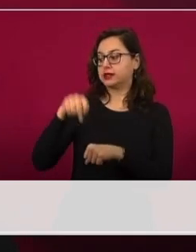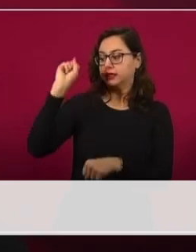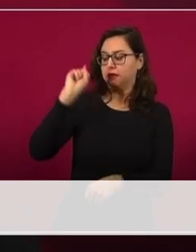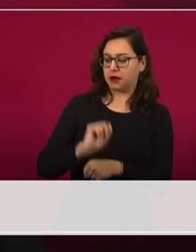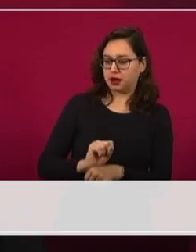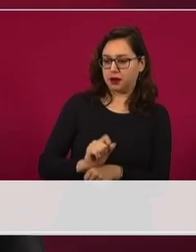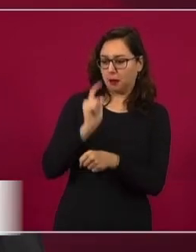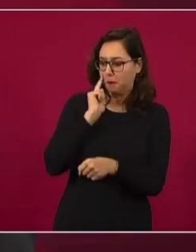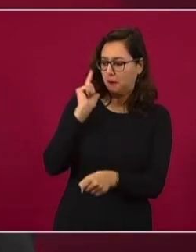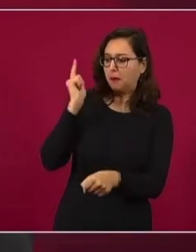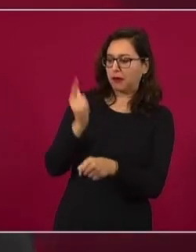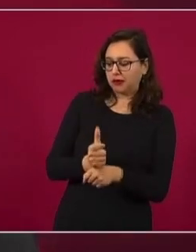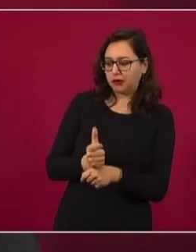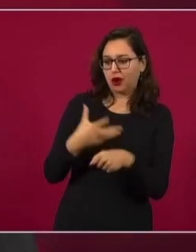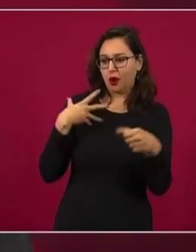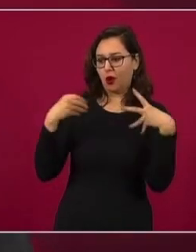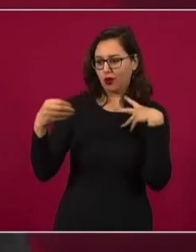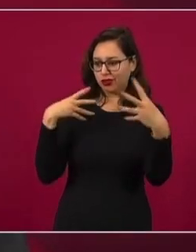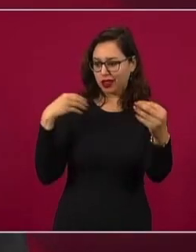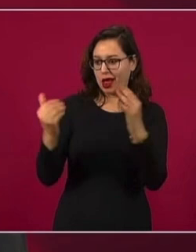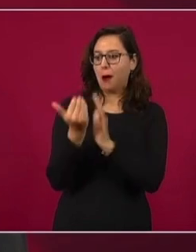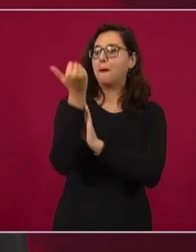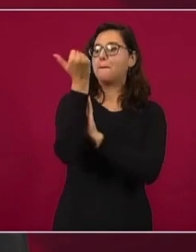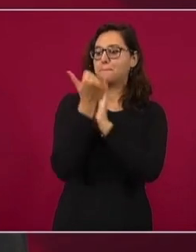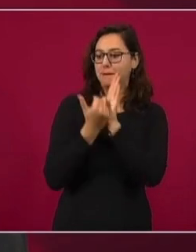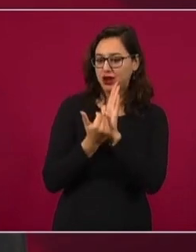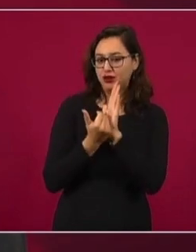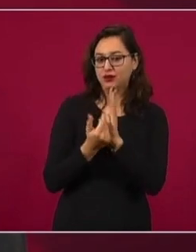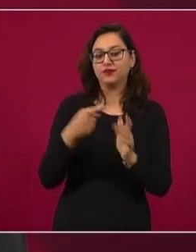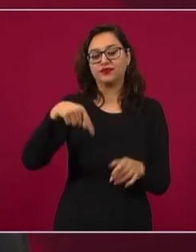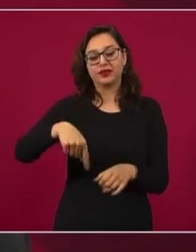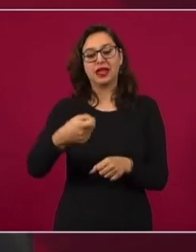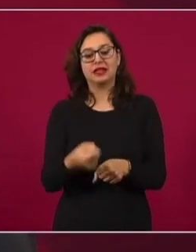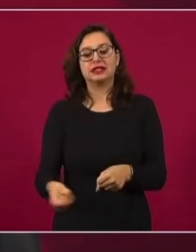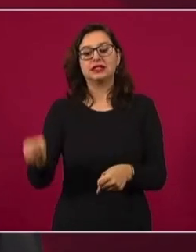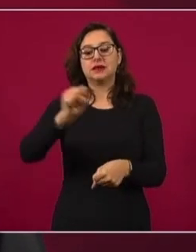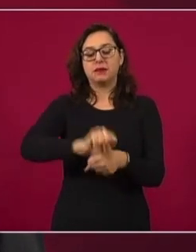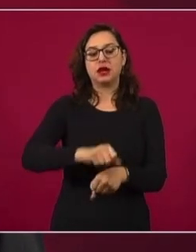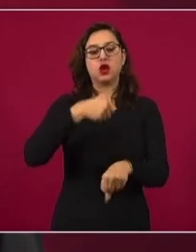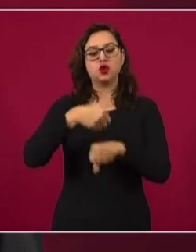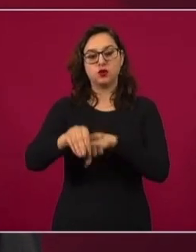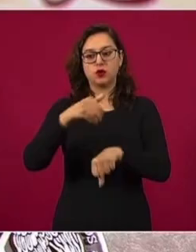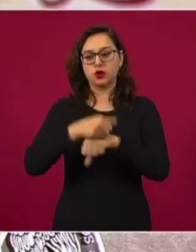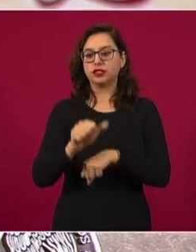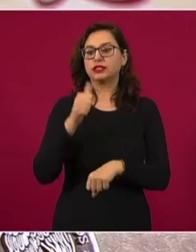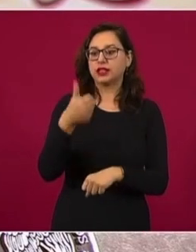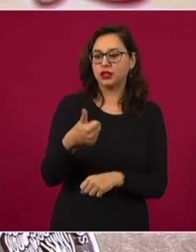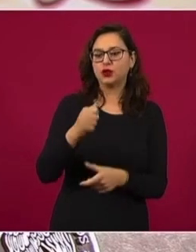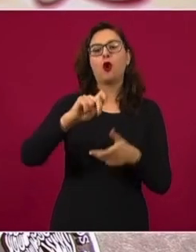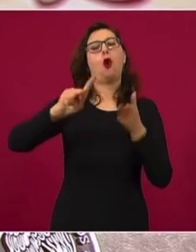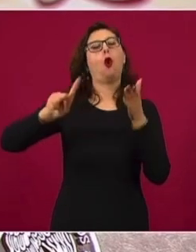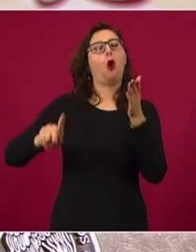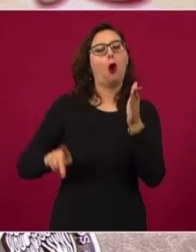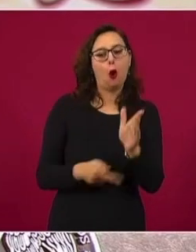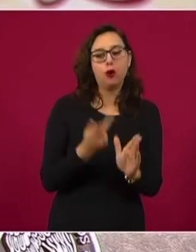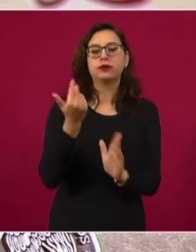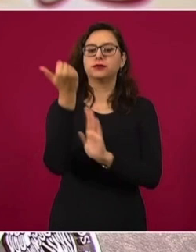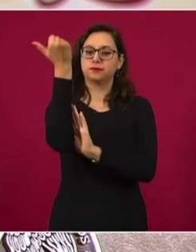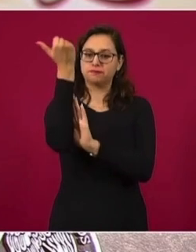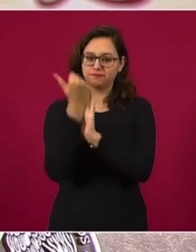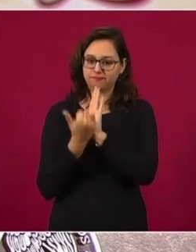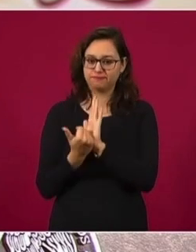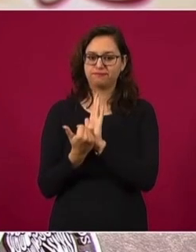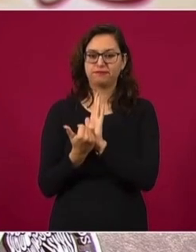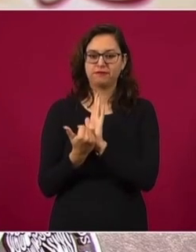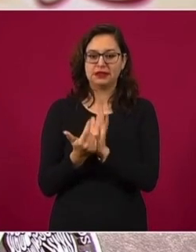reducción muy sustancial y esta semana, que es la semana seis del año, volvemos a tener reducción. Esto ya nos